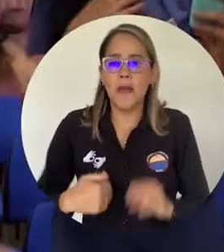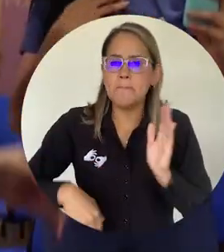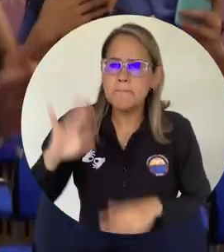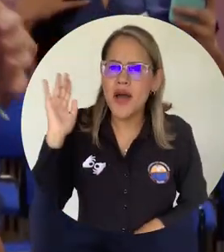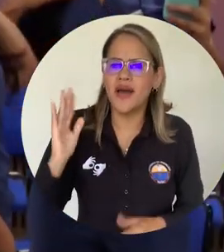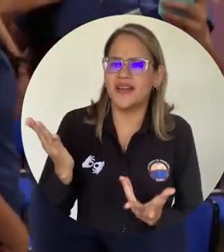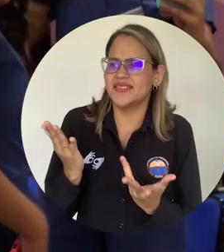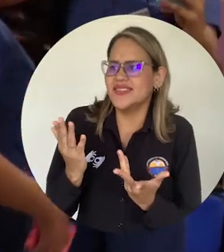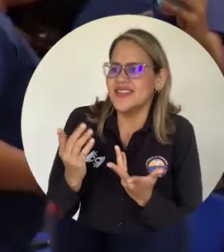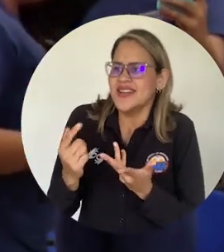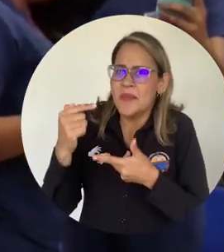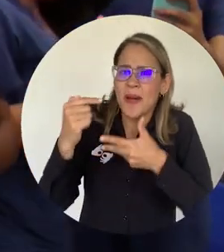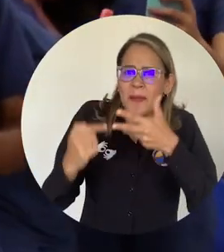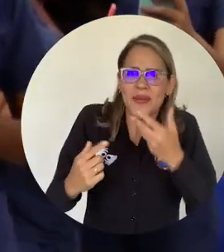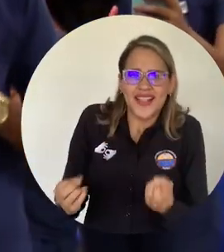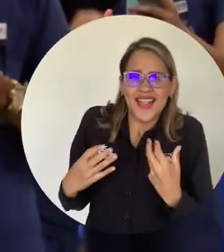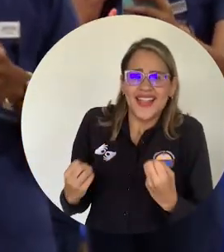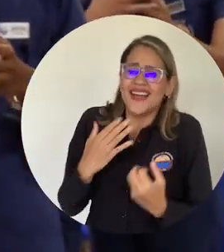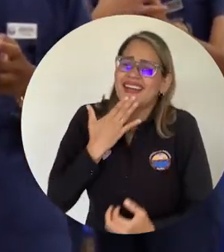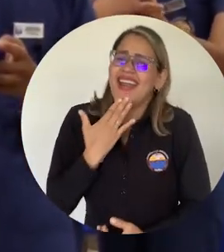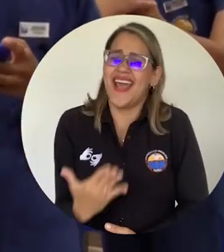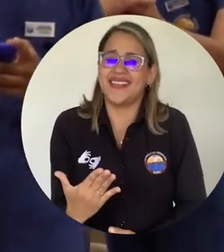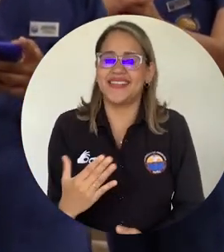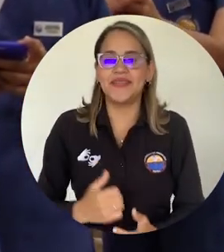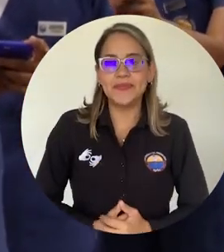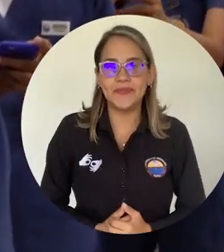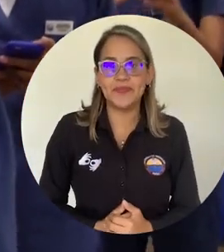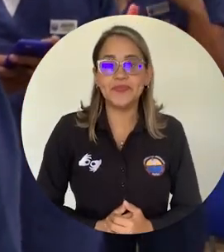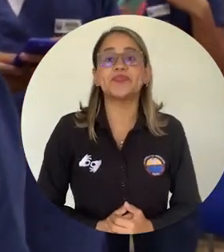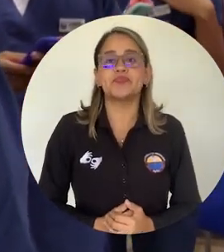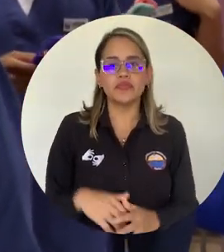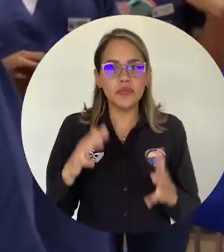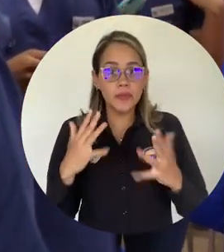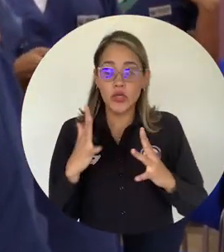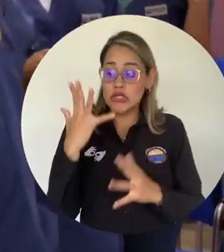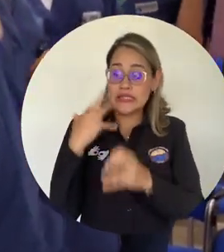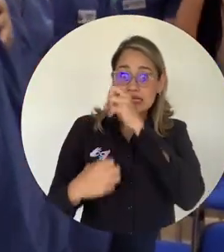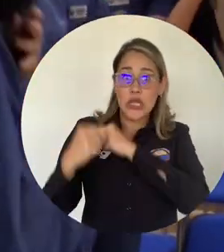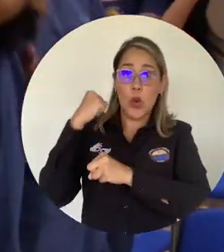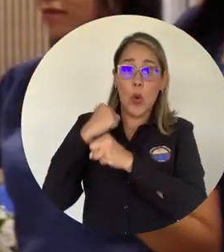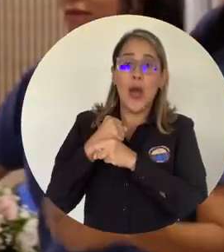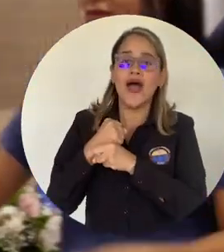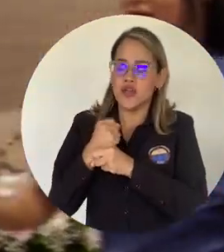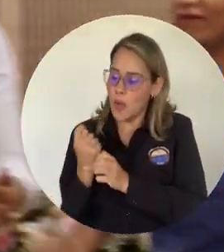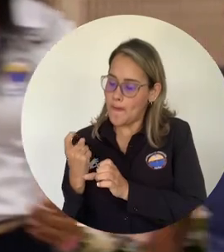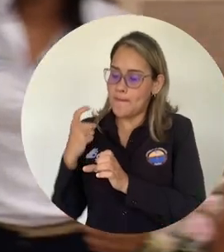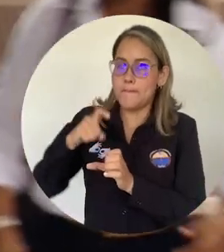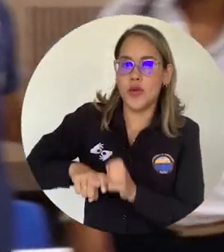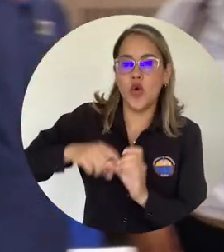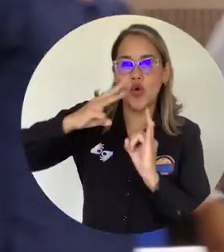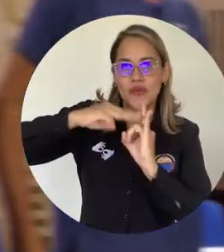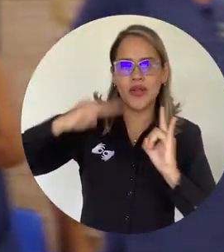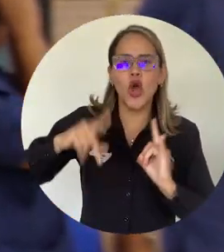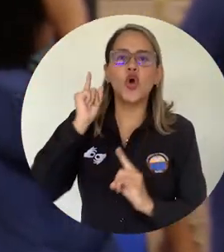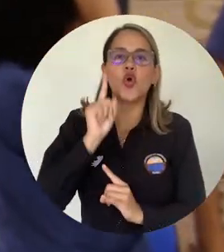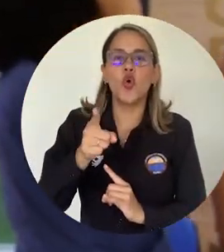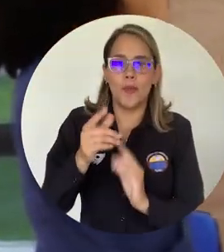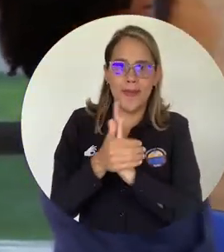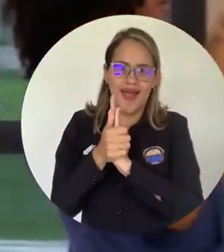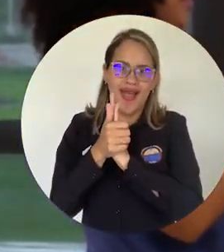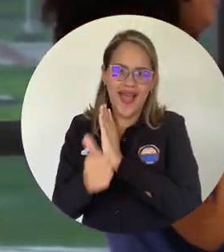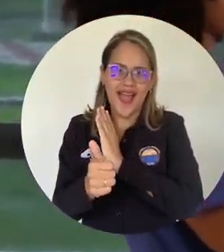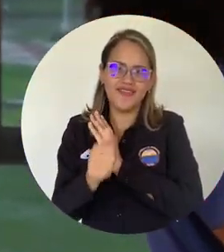diferentes alternativas. Los jóvenes que hace cinco años ingresaron a la Universidad del Magdalena con beca por su mérito académico en